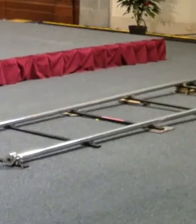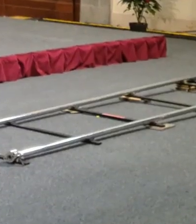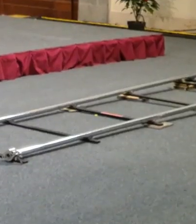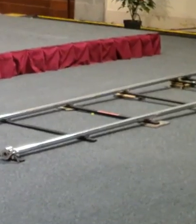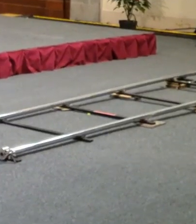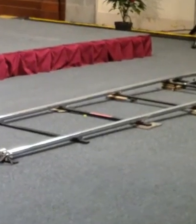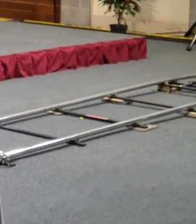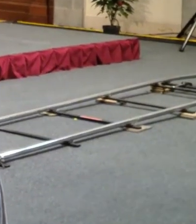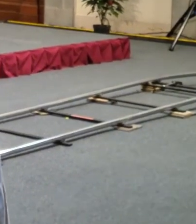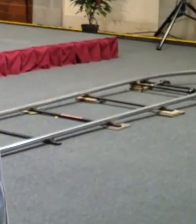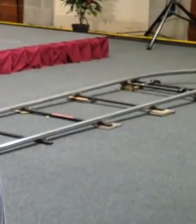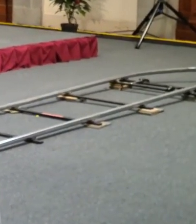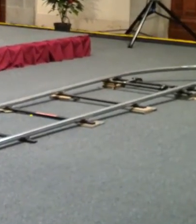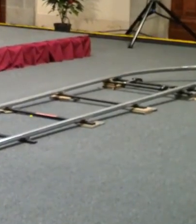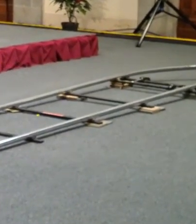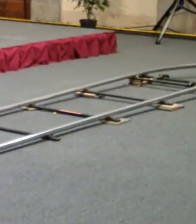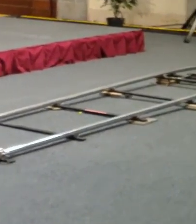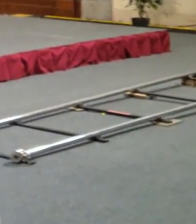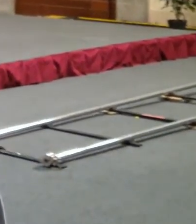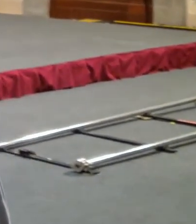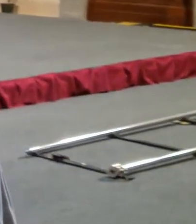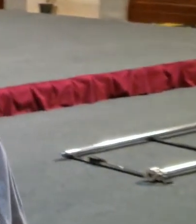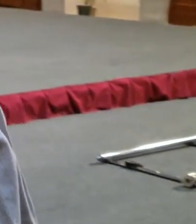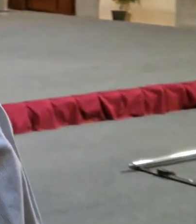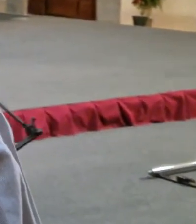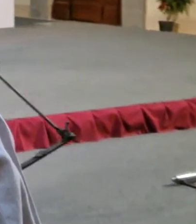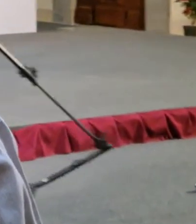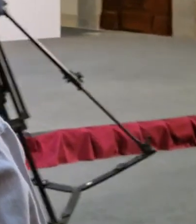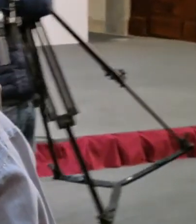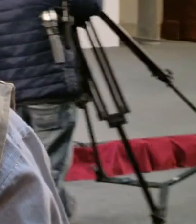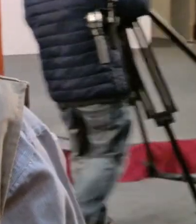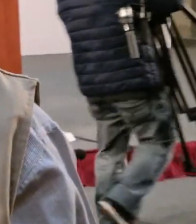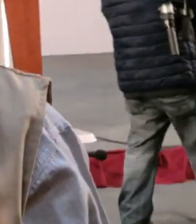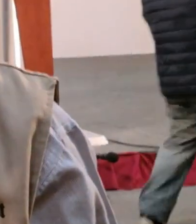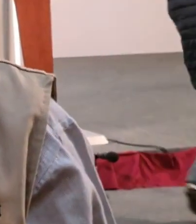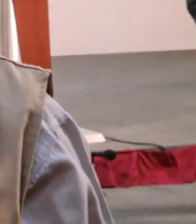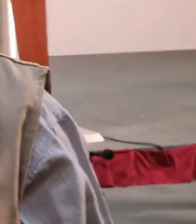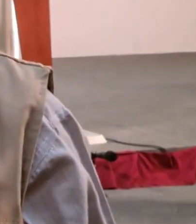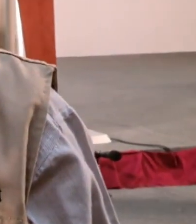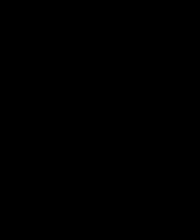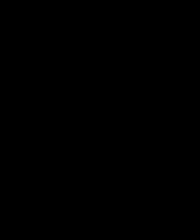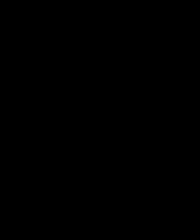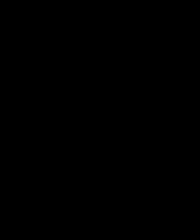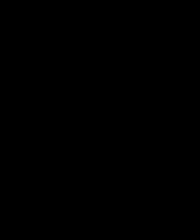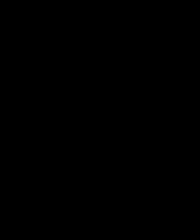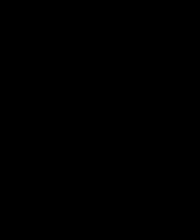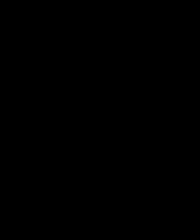paranoreste.net desde Palacio Nacional reportó José Sobrevilla